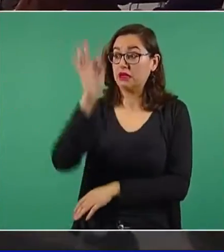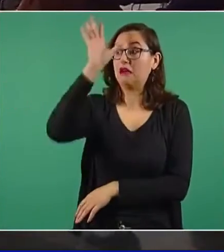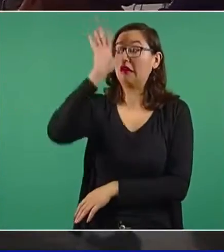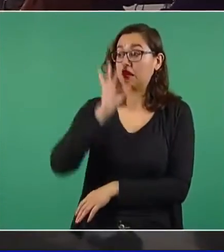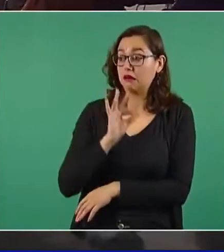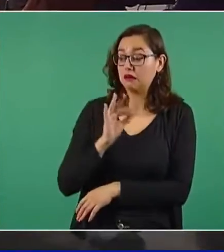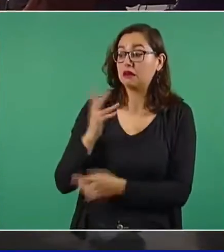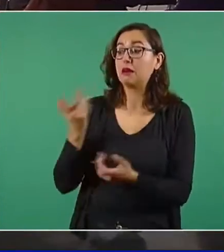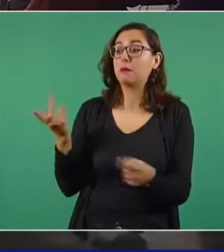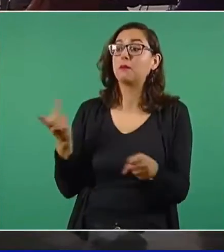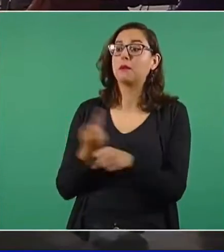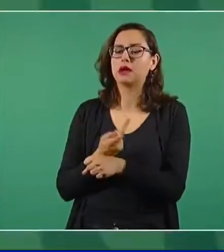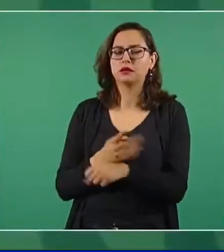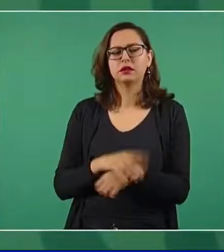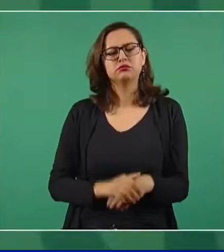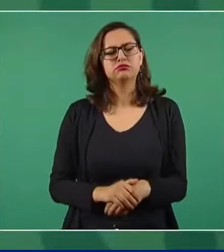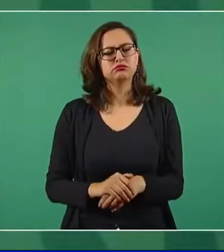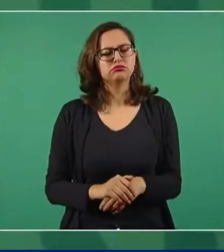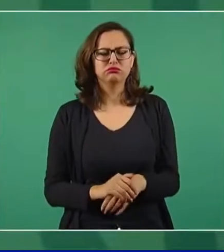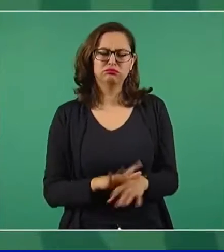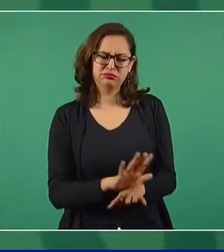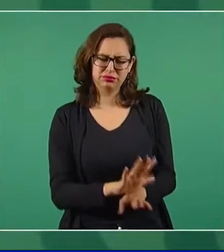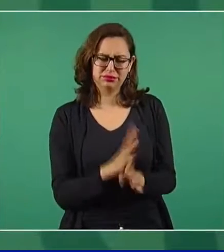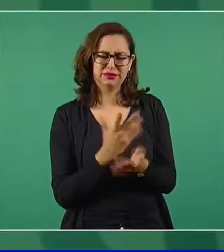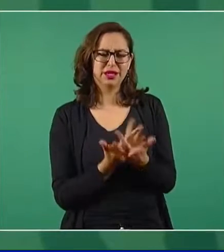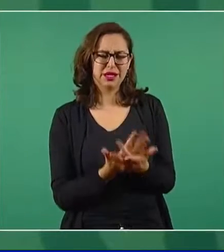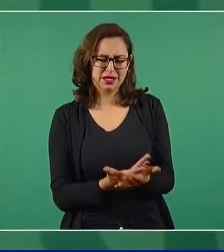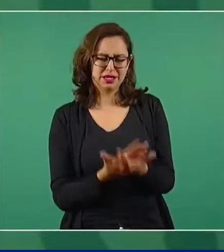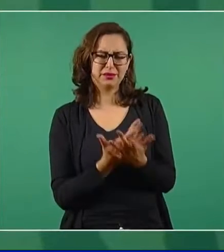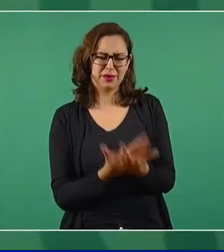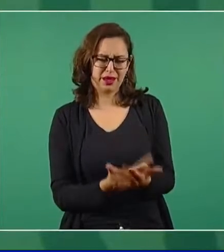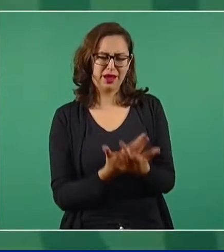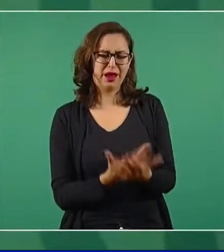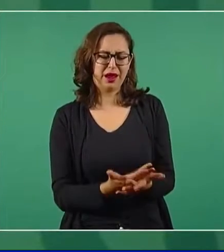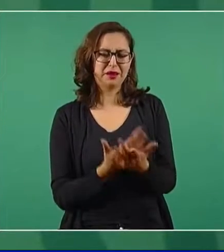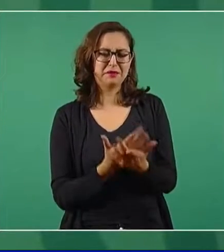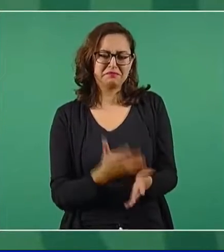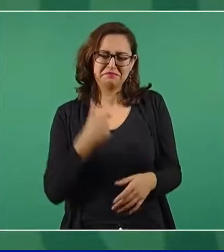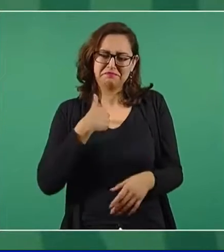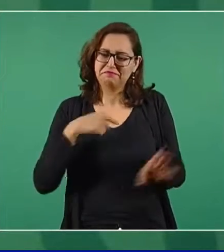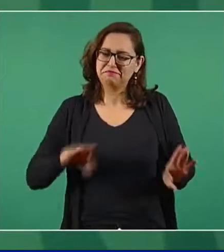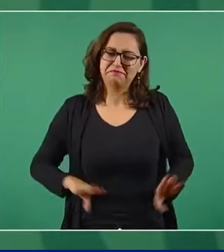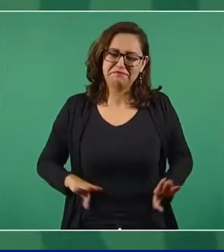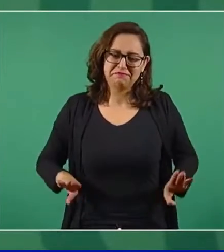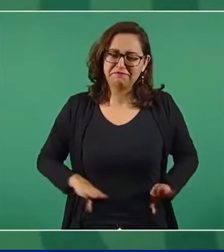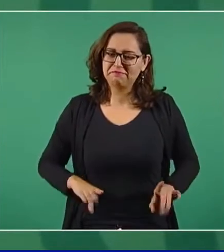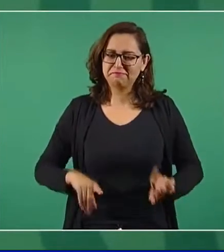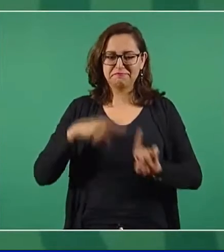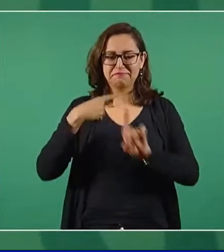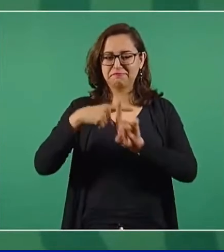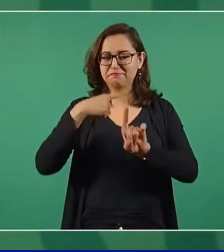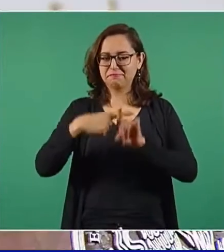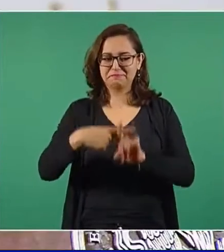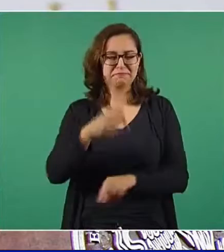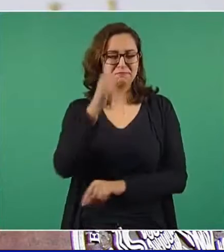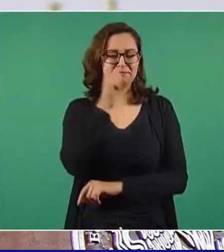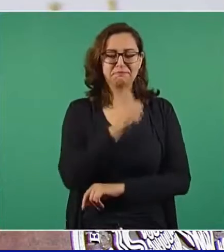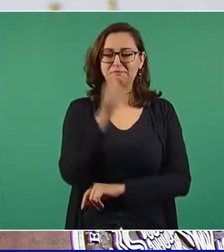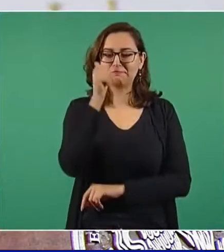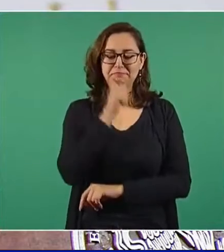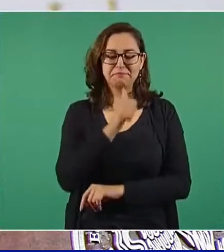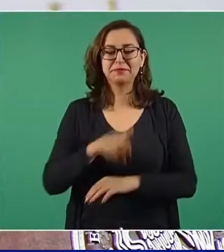Pues no nos adelantemos. Yo soy optimista. Pemex está